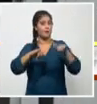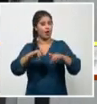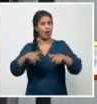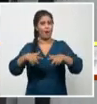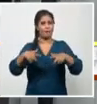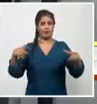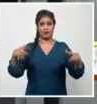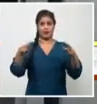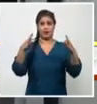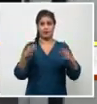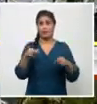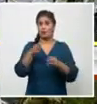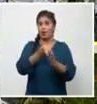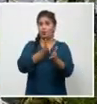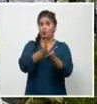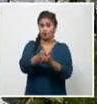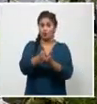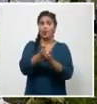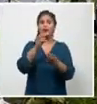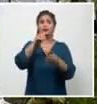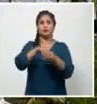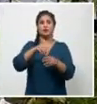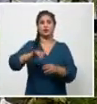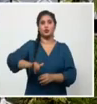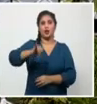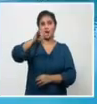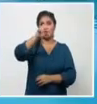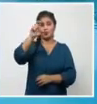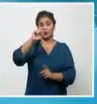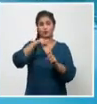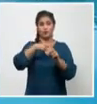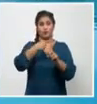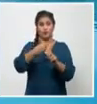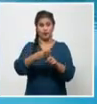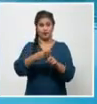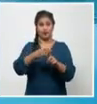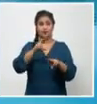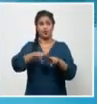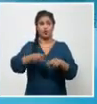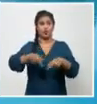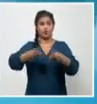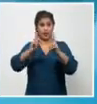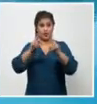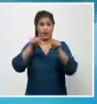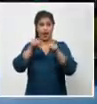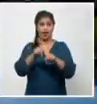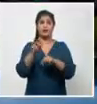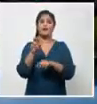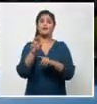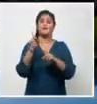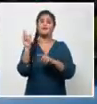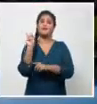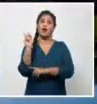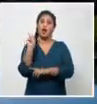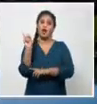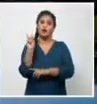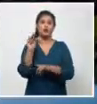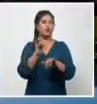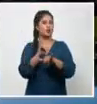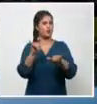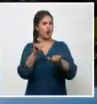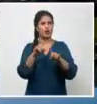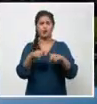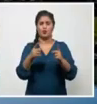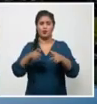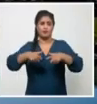epidemiológico en aeropuertos y en las instalaciones hoteleras de Varadero. Como parte de las medidas implementadas por el aumento de casos